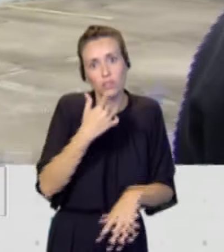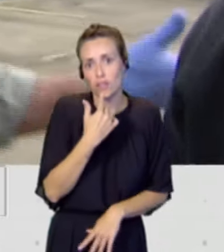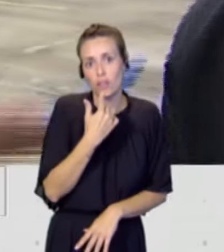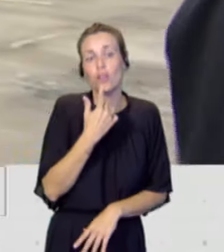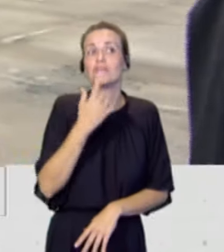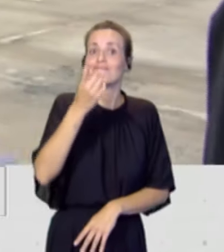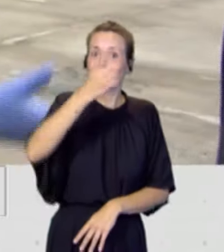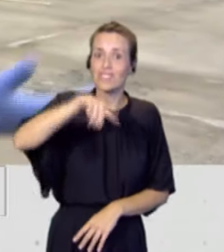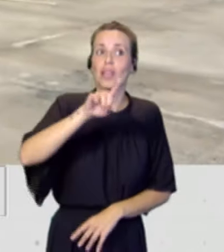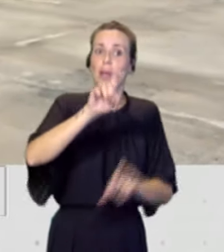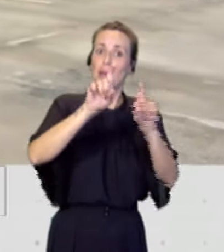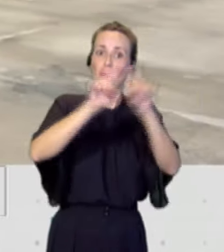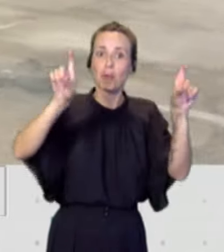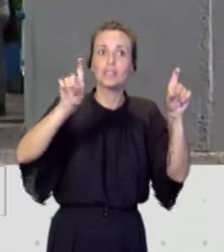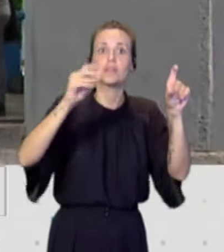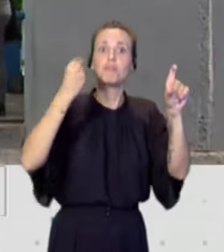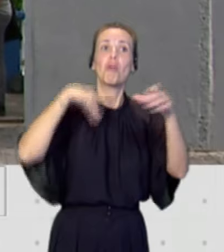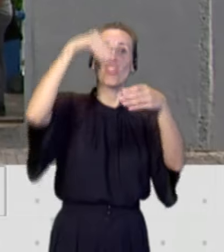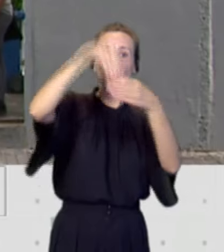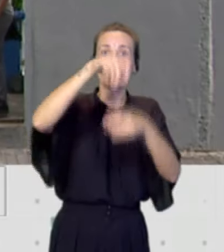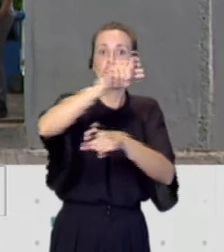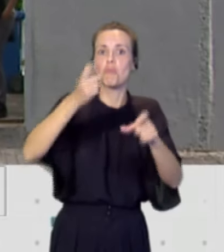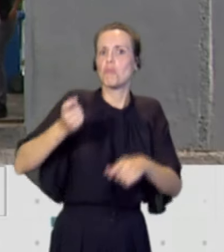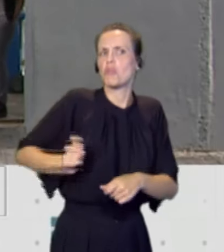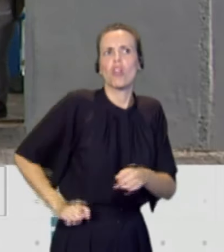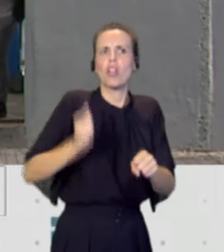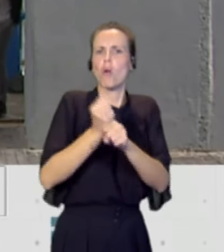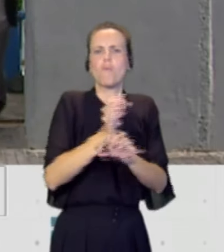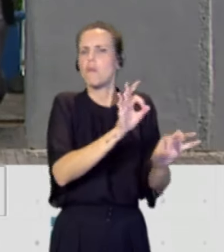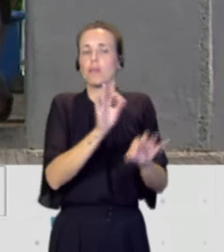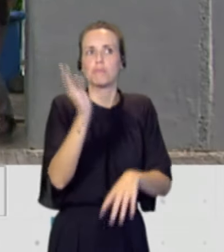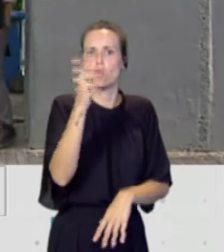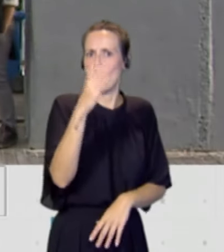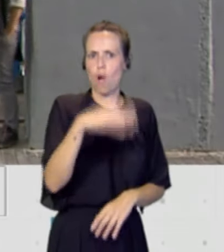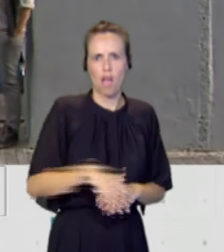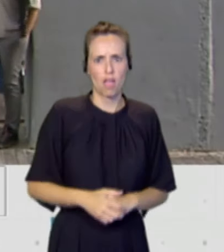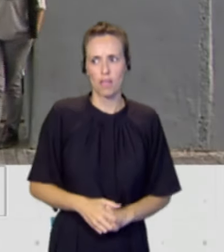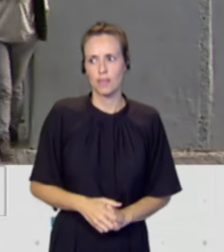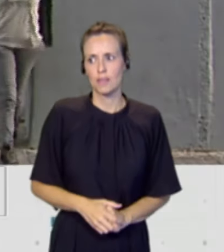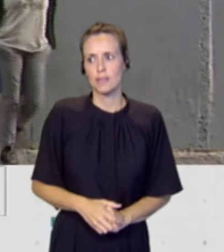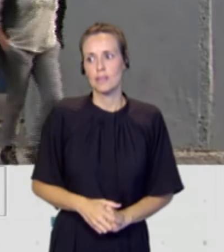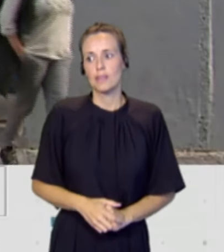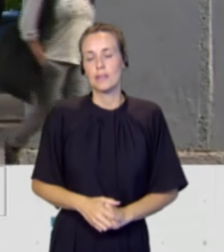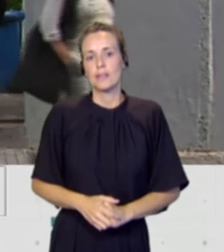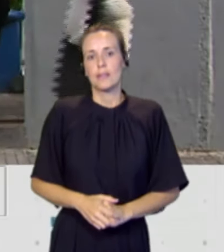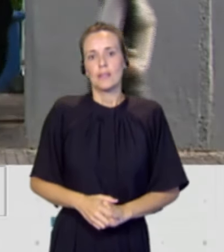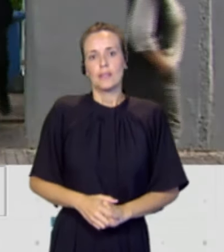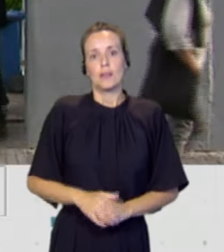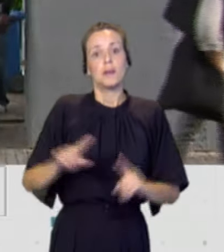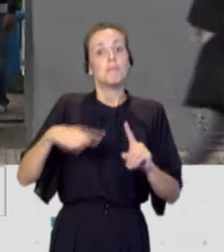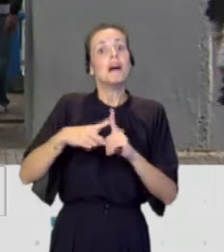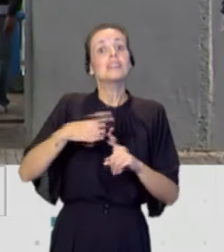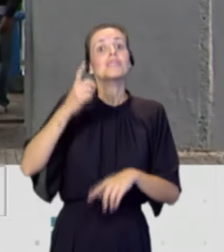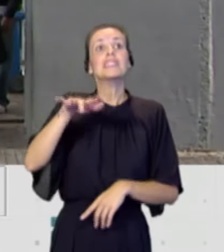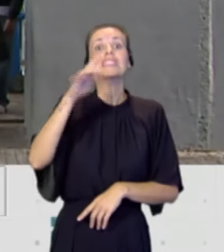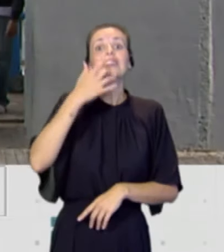que no tienen a profesionales cualificados para trabajar, pero por otro lado, el profesional que se encuentra trabajando actualmente no lo cuida